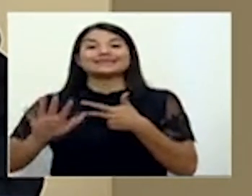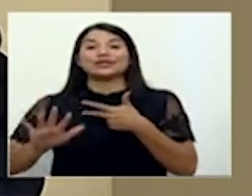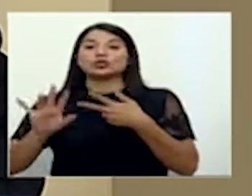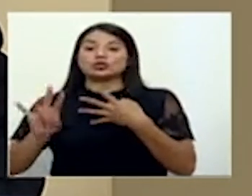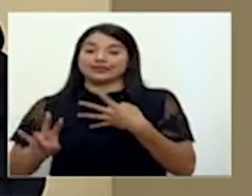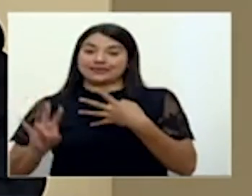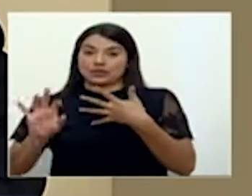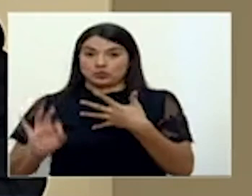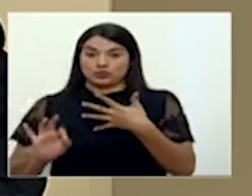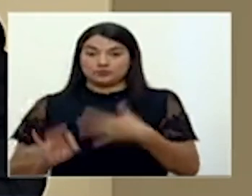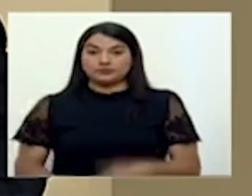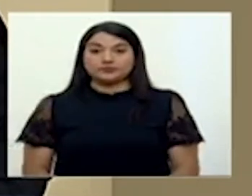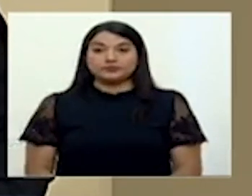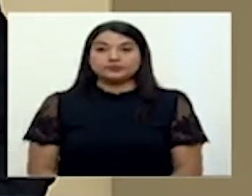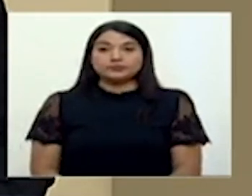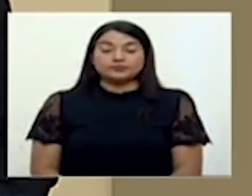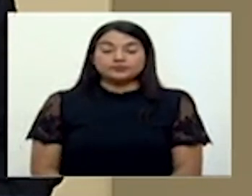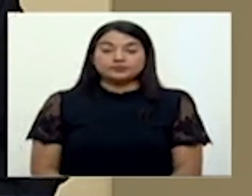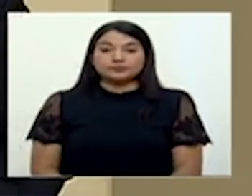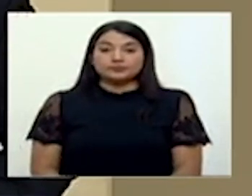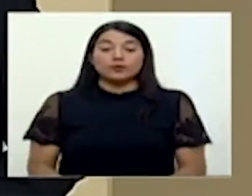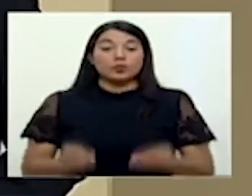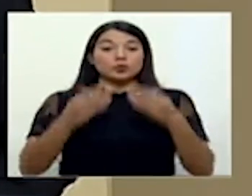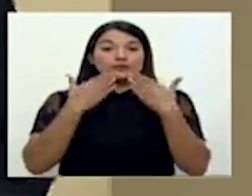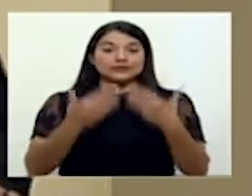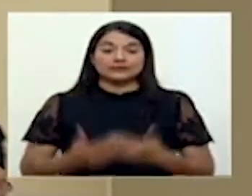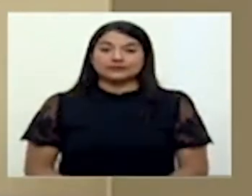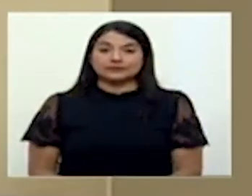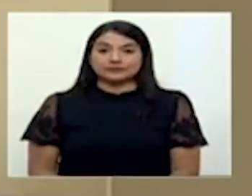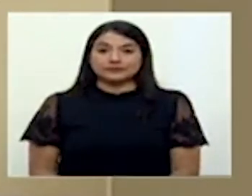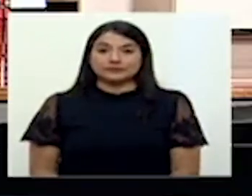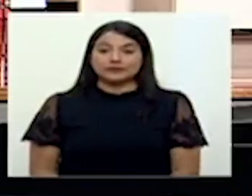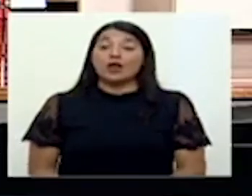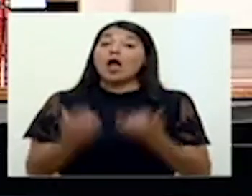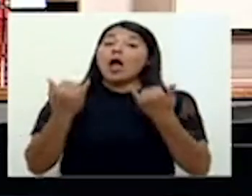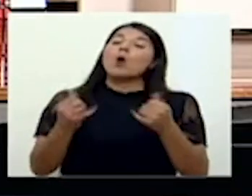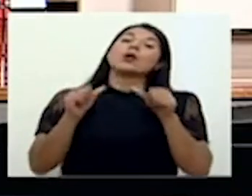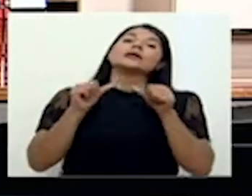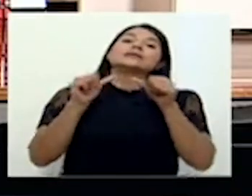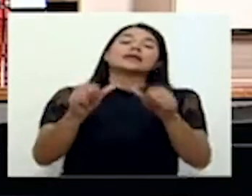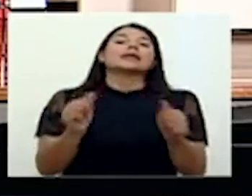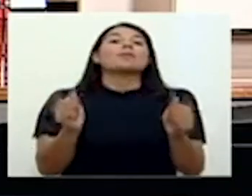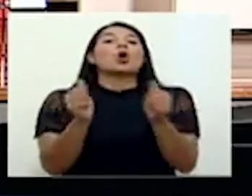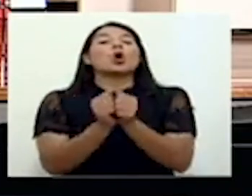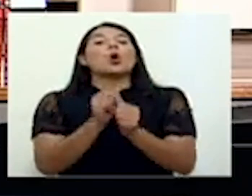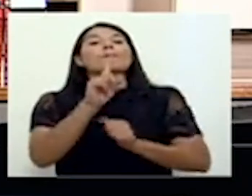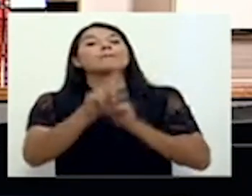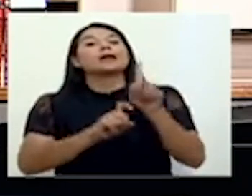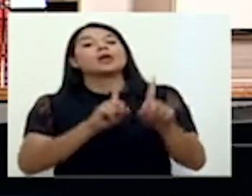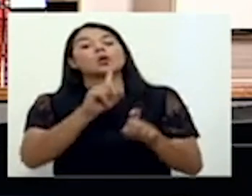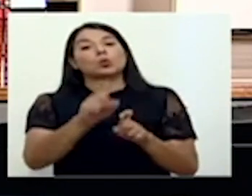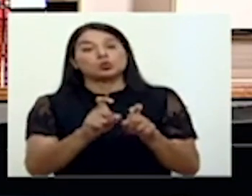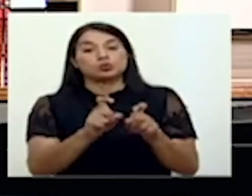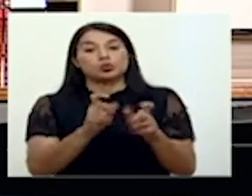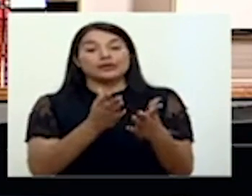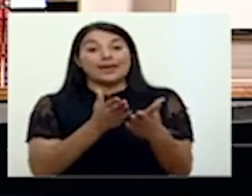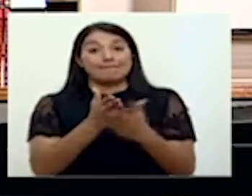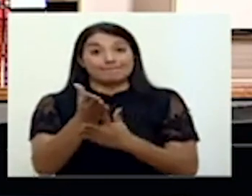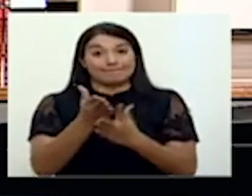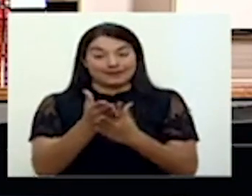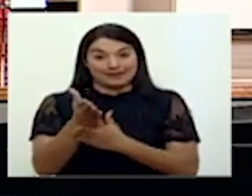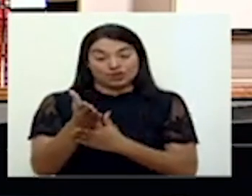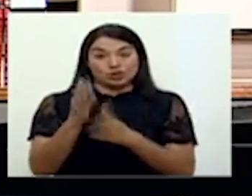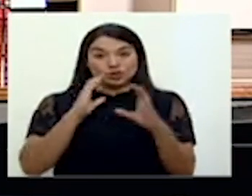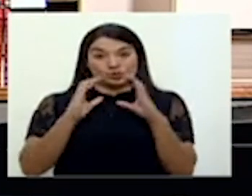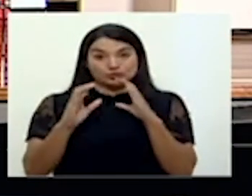cinco, siete y nueve. Muchísimas gracias. Vamos a continuar con las consultas de los medios regionales.